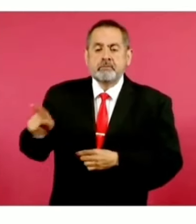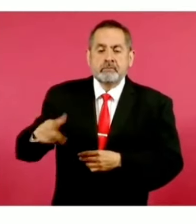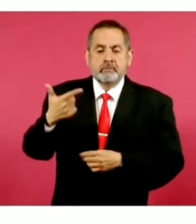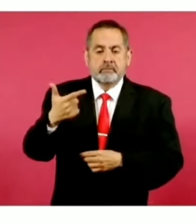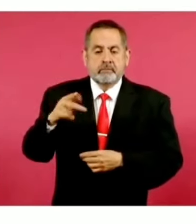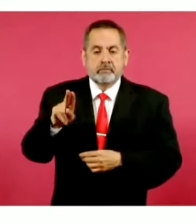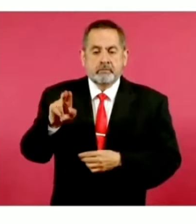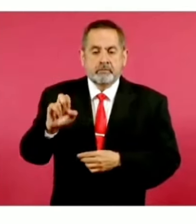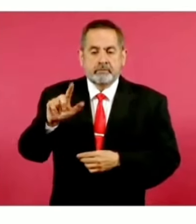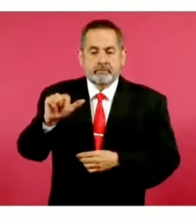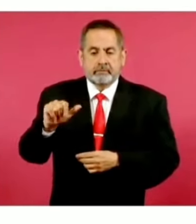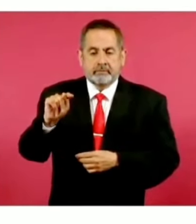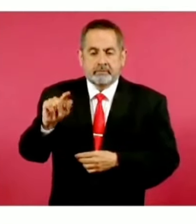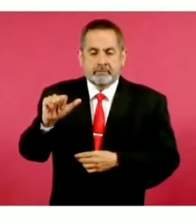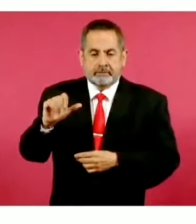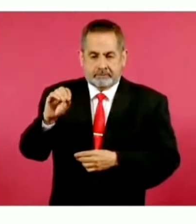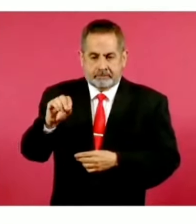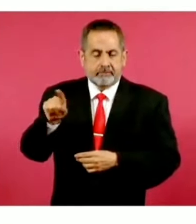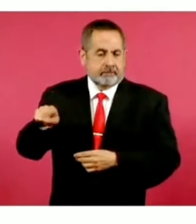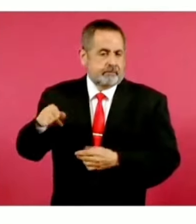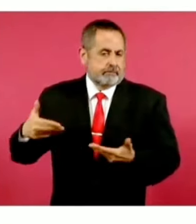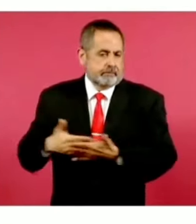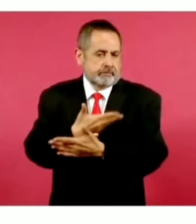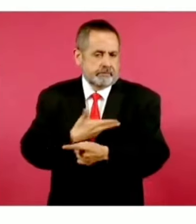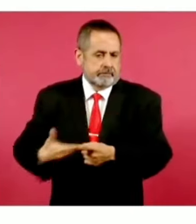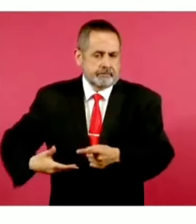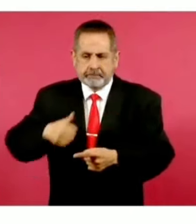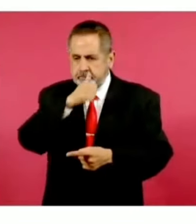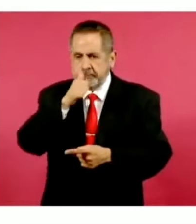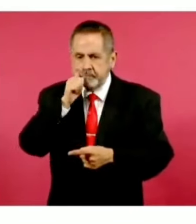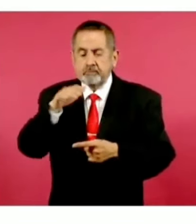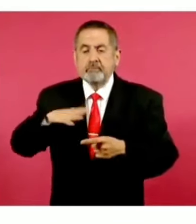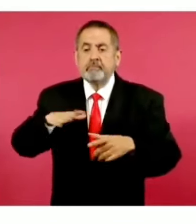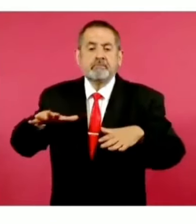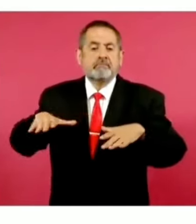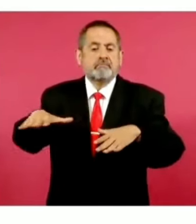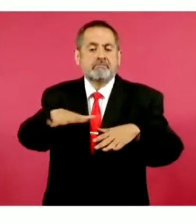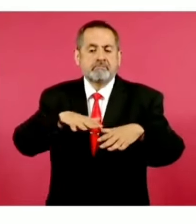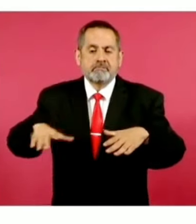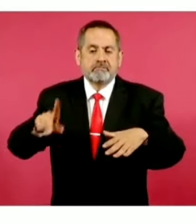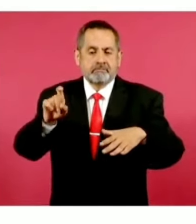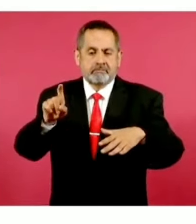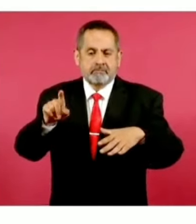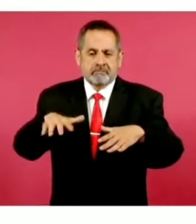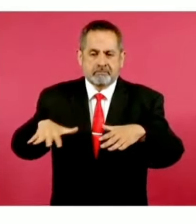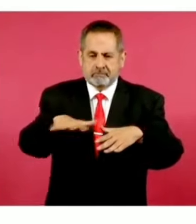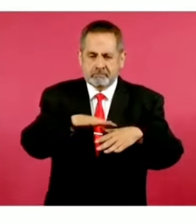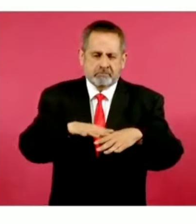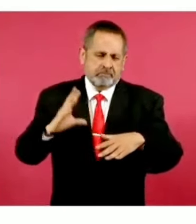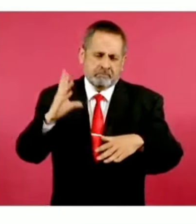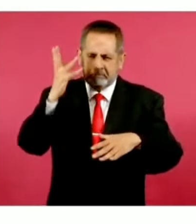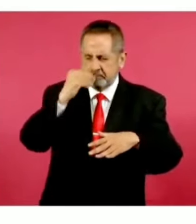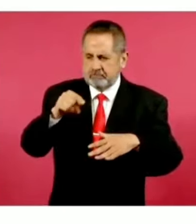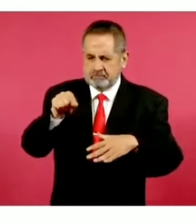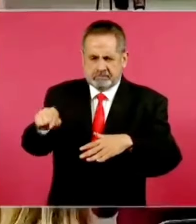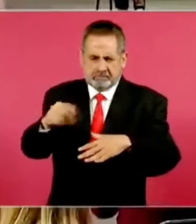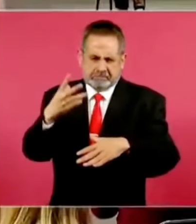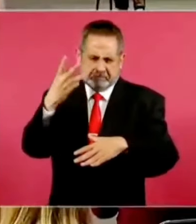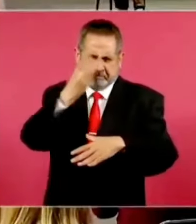presidente Juárez, hay una laguna, por cierto, bellísima, en medio del pueblo,